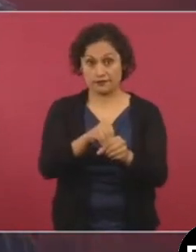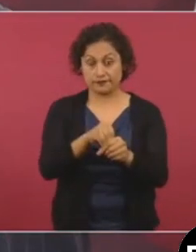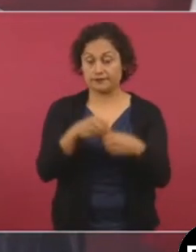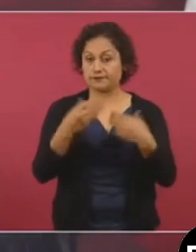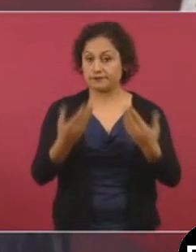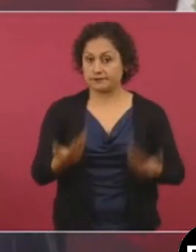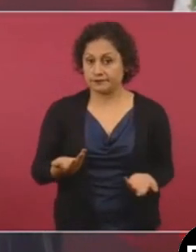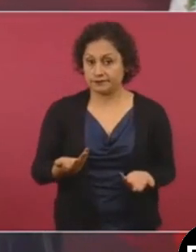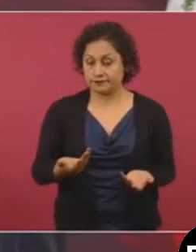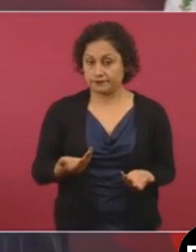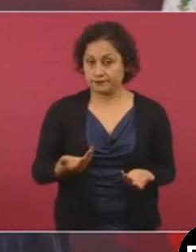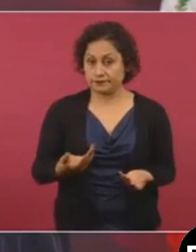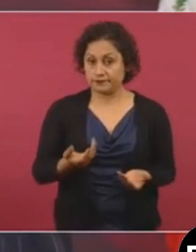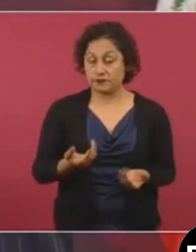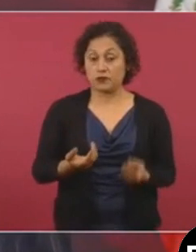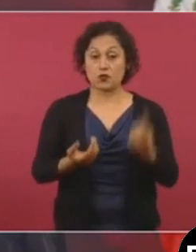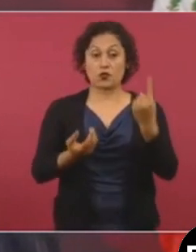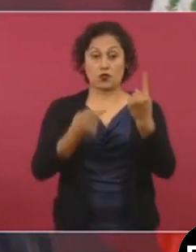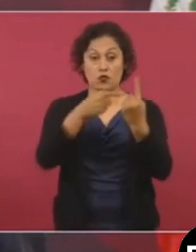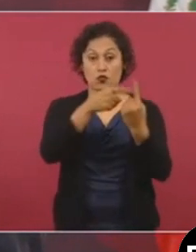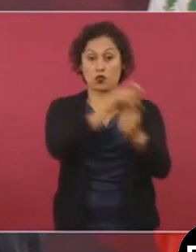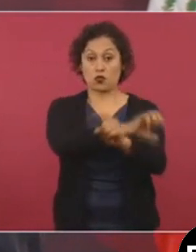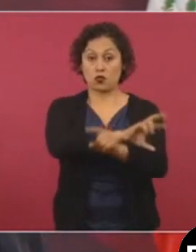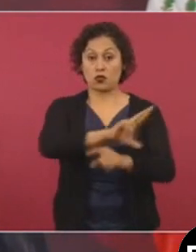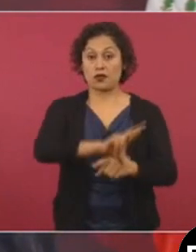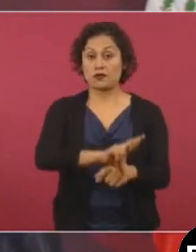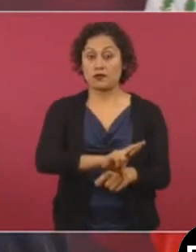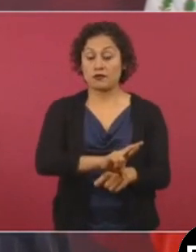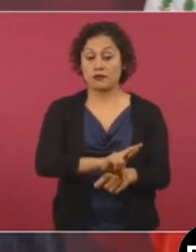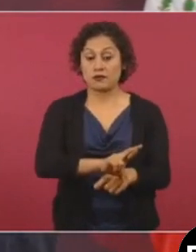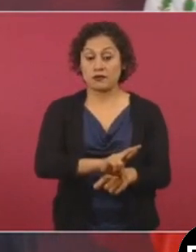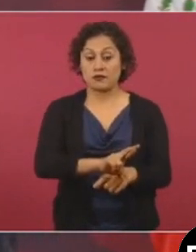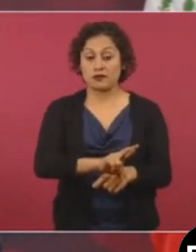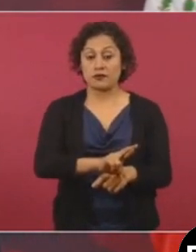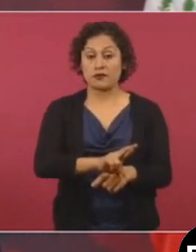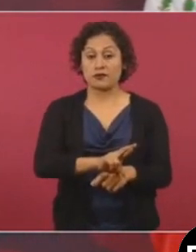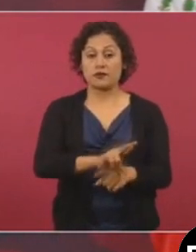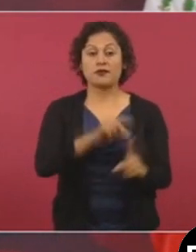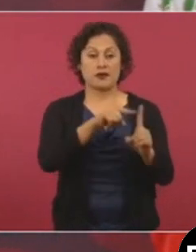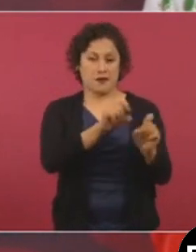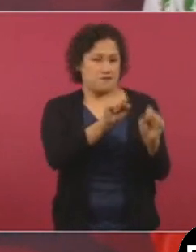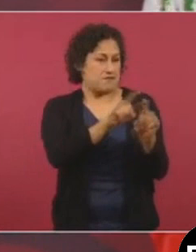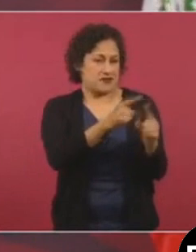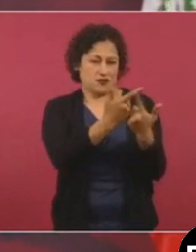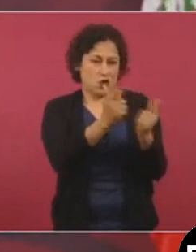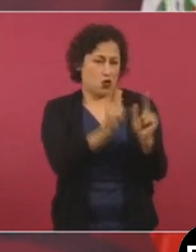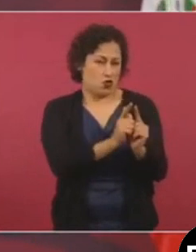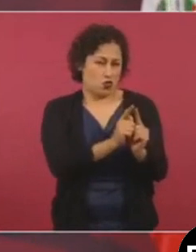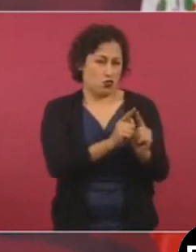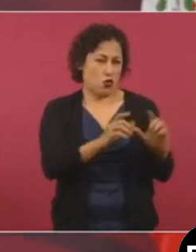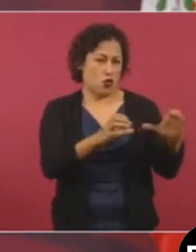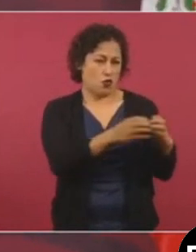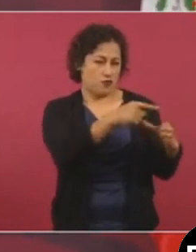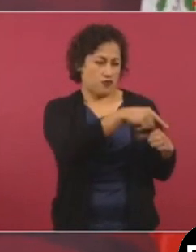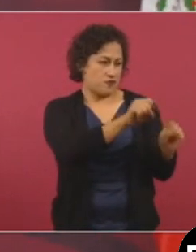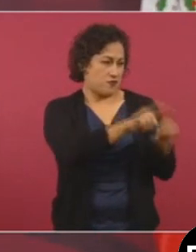señor del Partido Republicano, que está